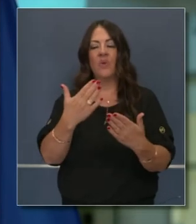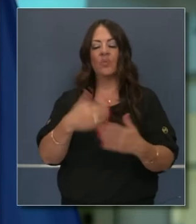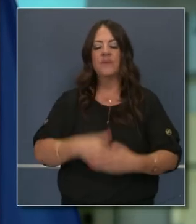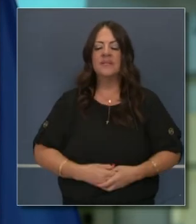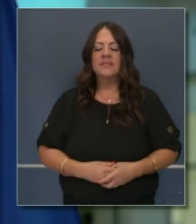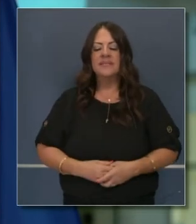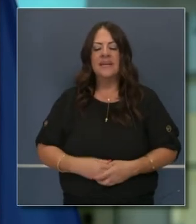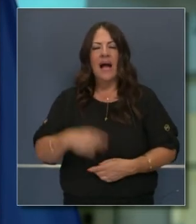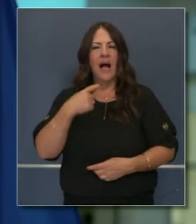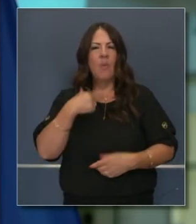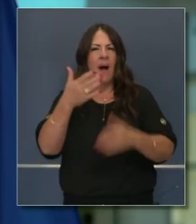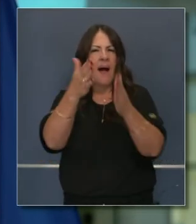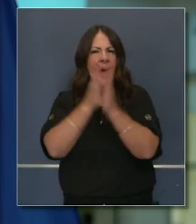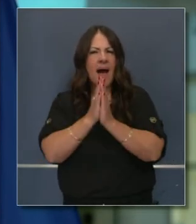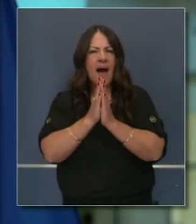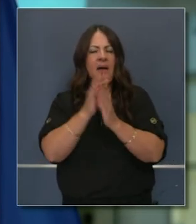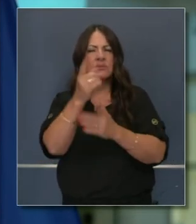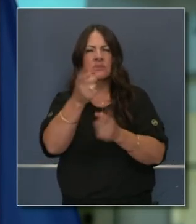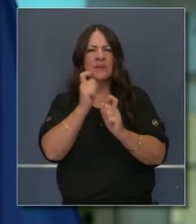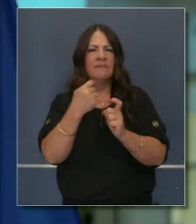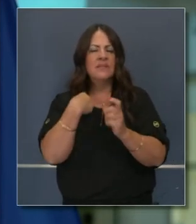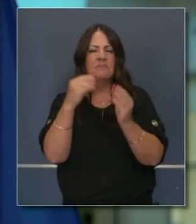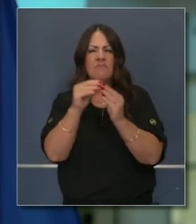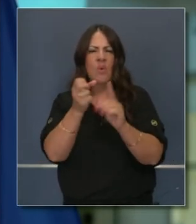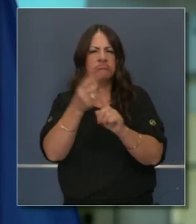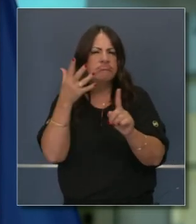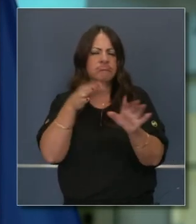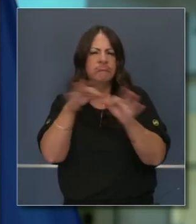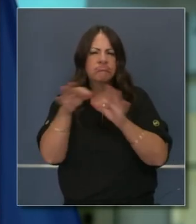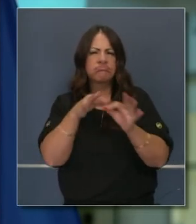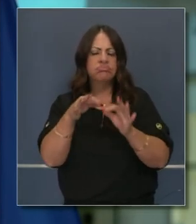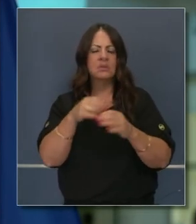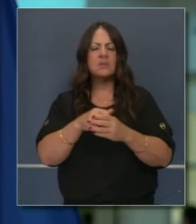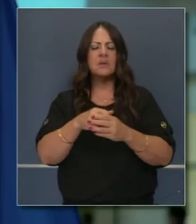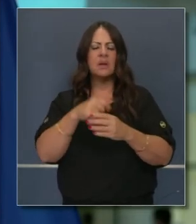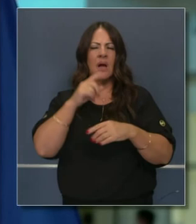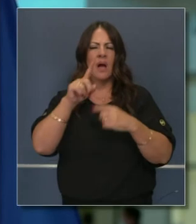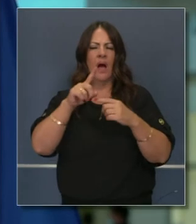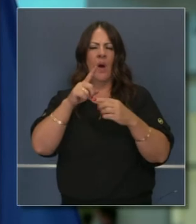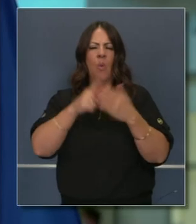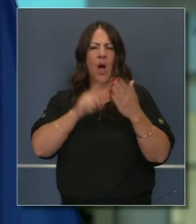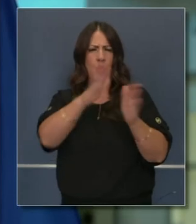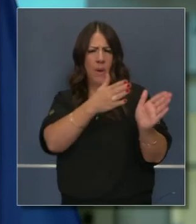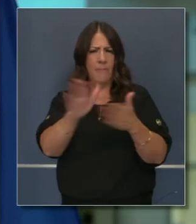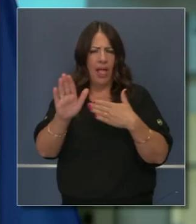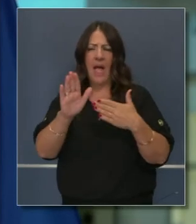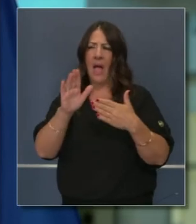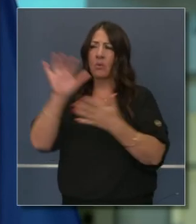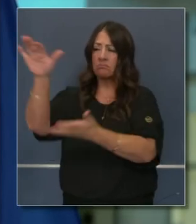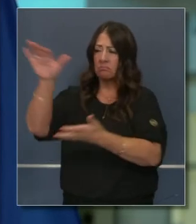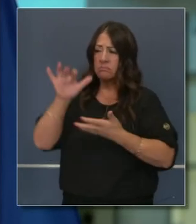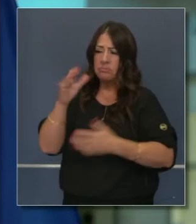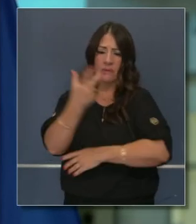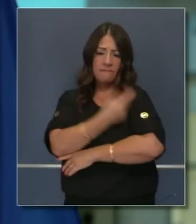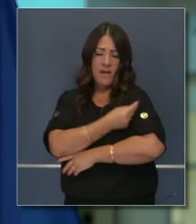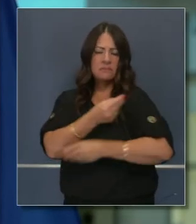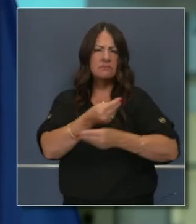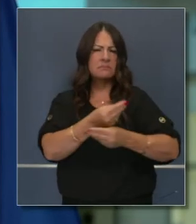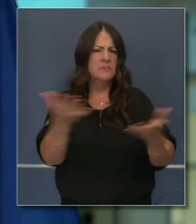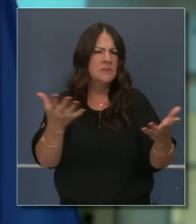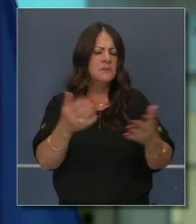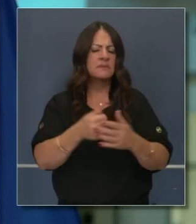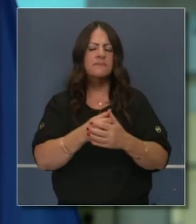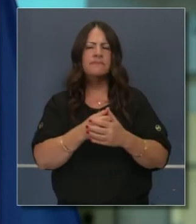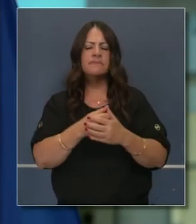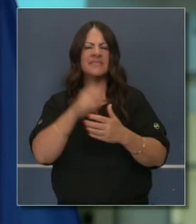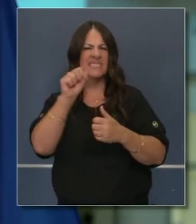Hola, gracias por tomar nuestra pregunta. Quiero que me dé más detalles en las fases del plan de distribución de